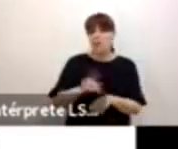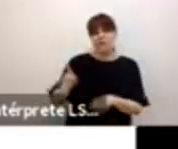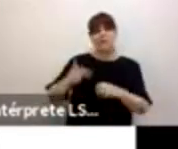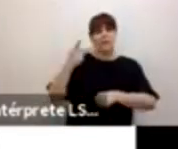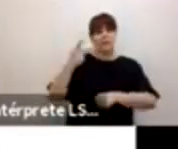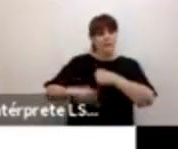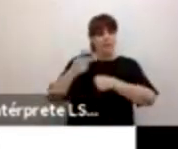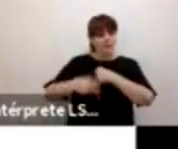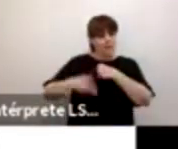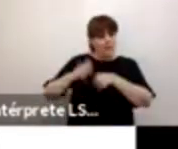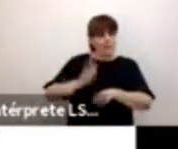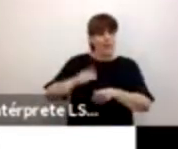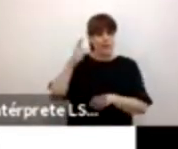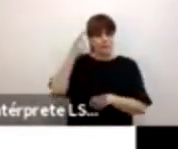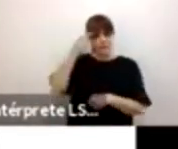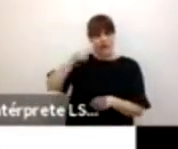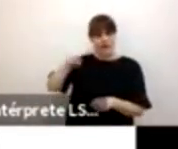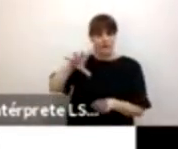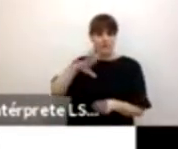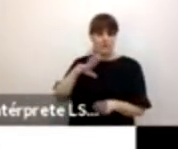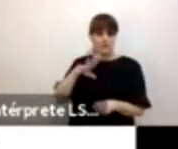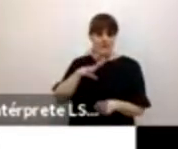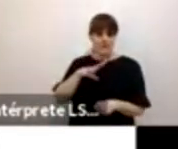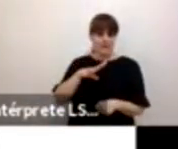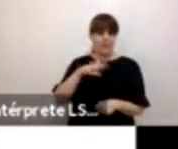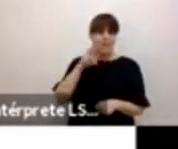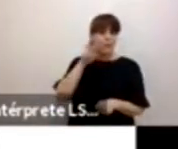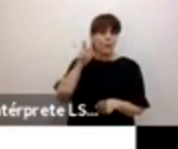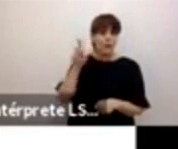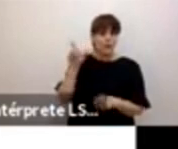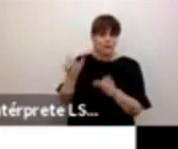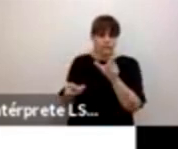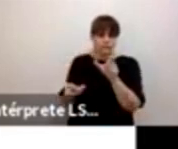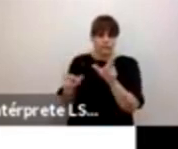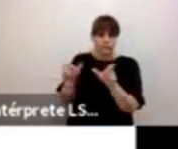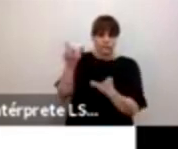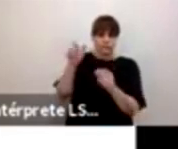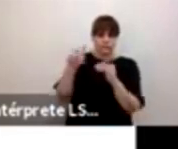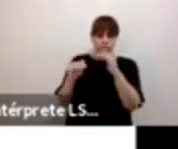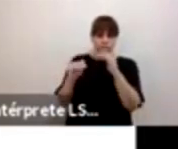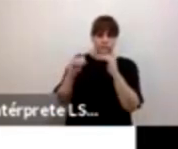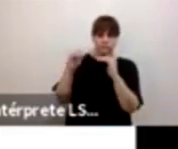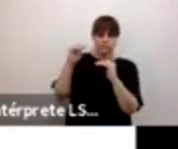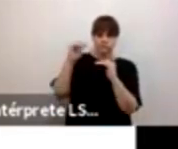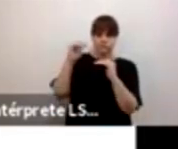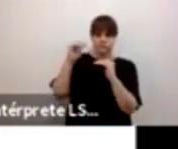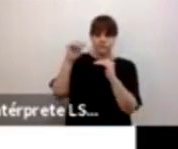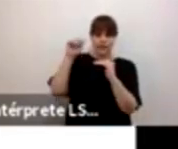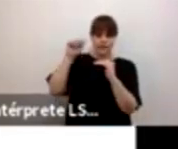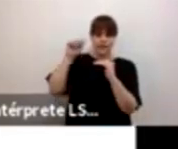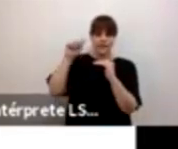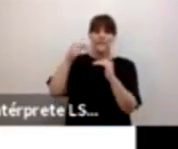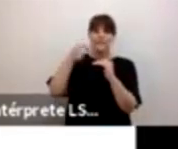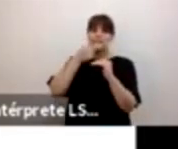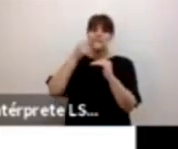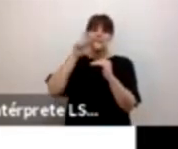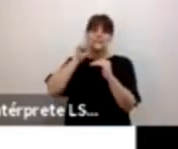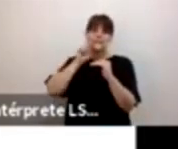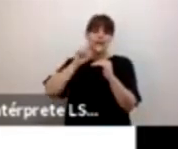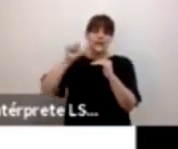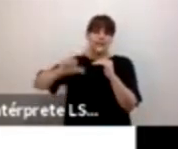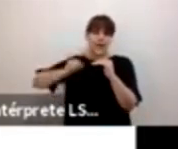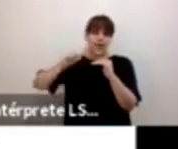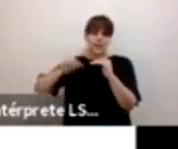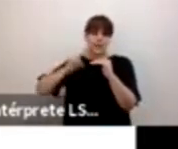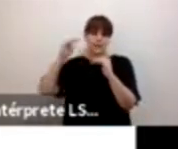eso que vemos, ¿no? En la parte derecha, un poco más de un número mayor de niñas, adolescentes